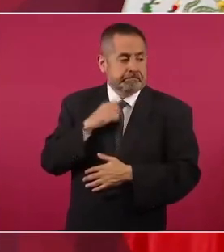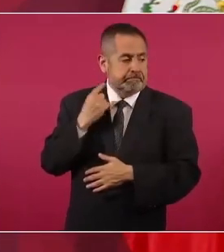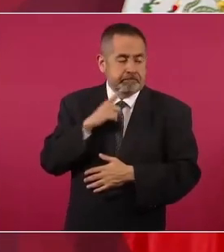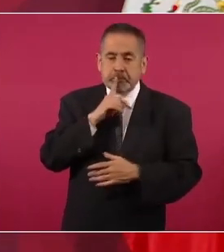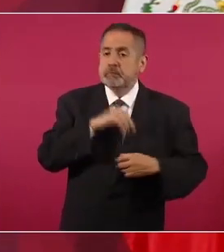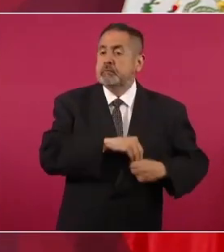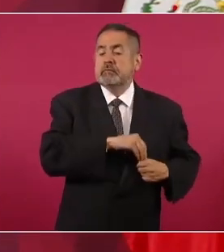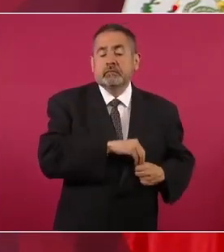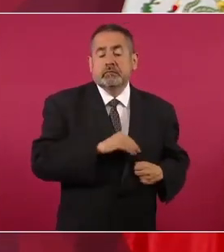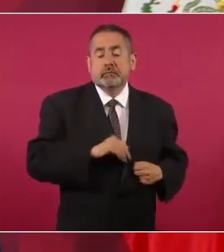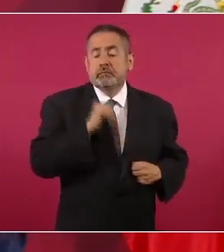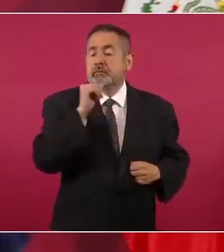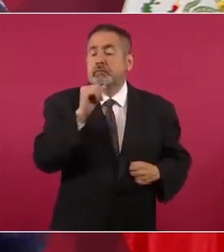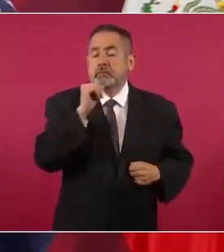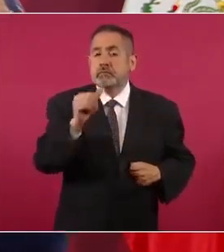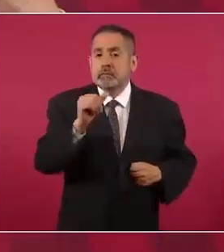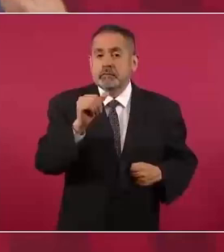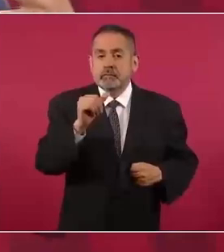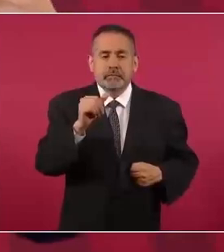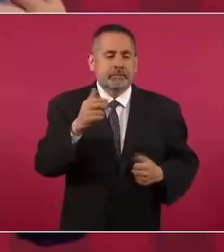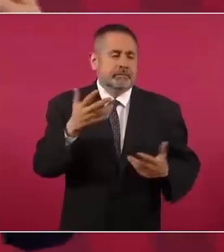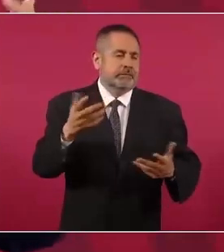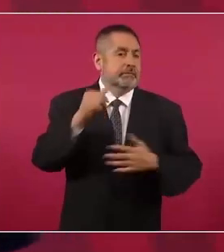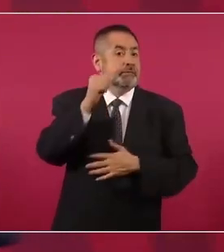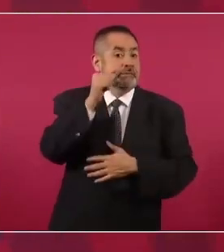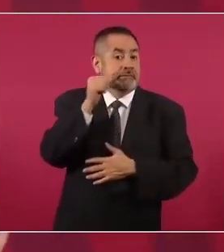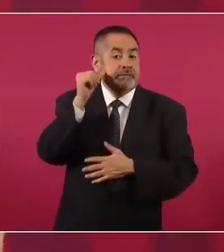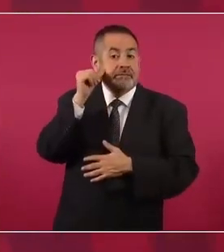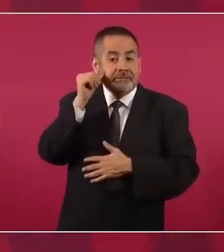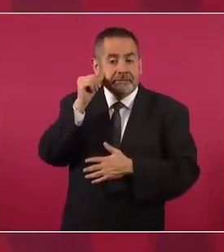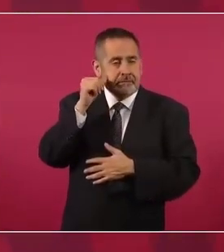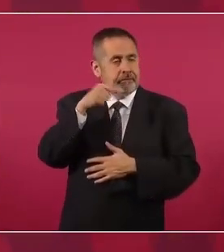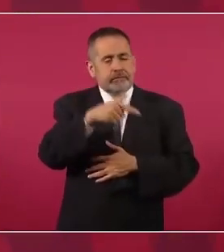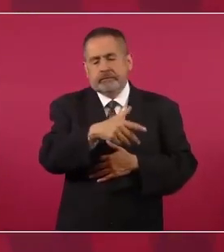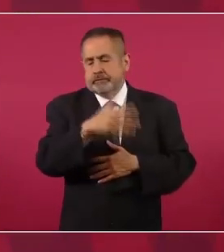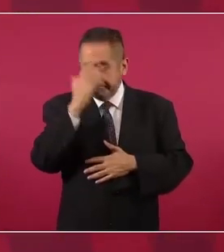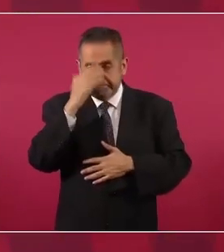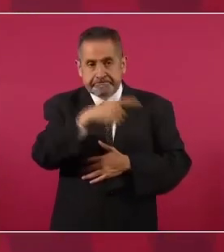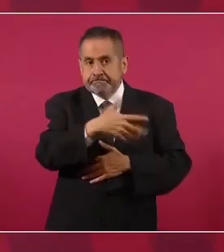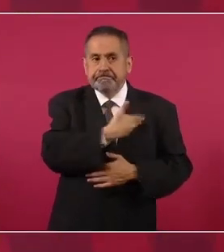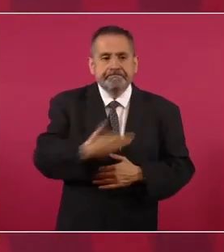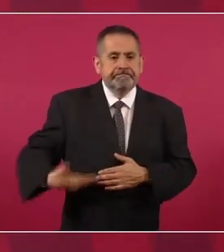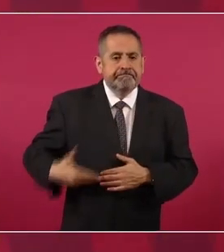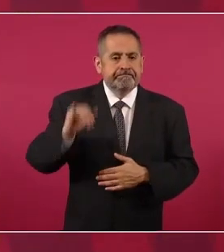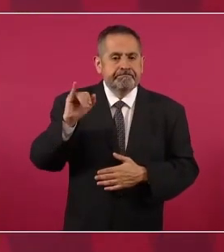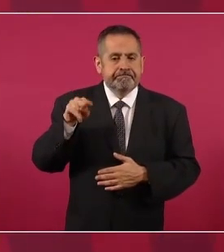Y ayer sale el presidente del INE,